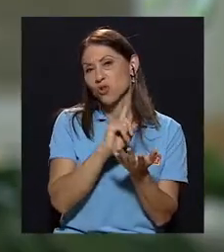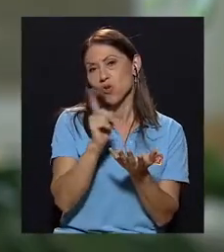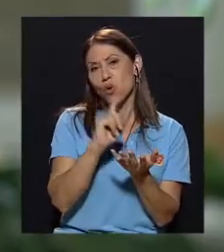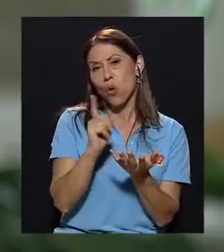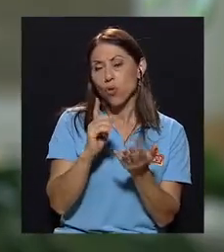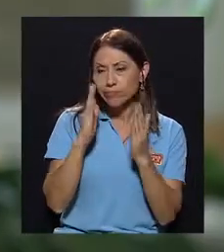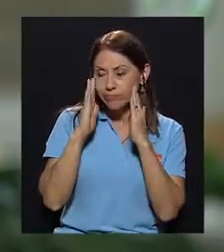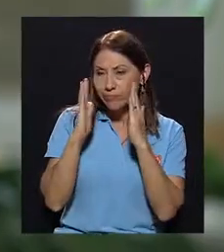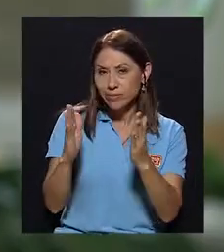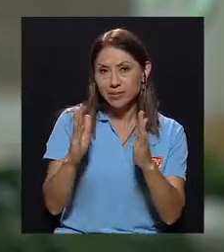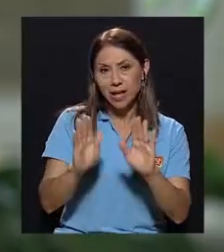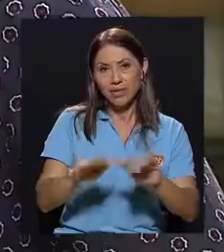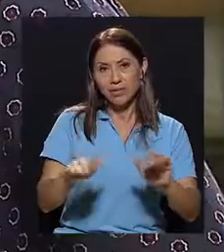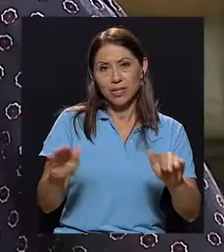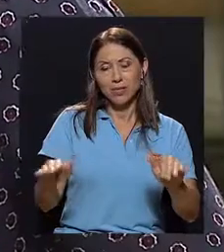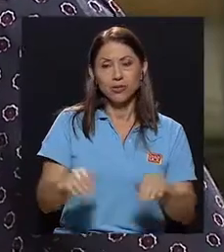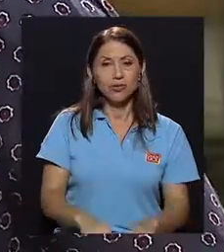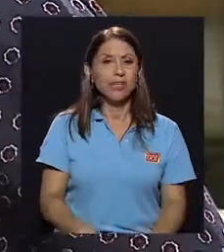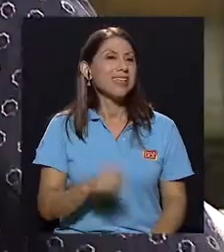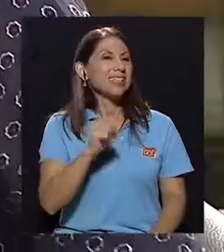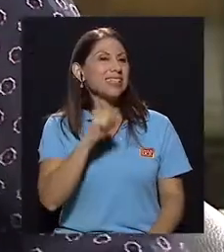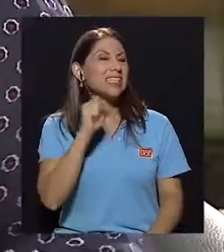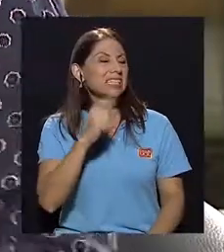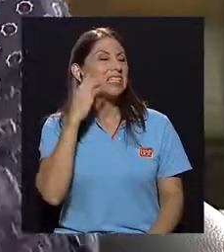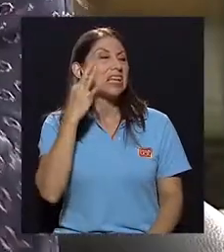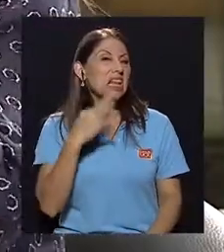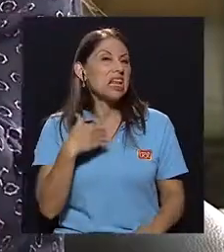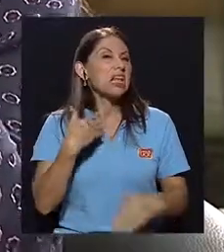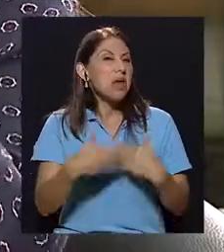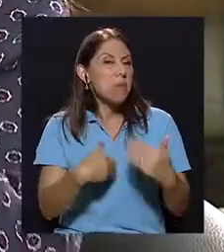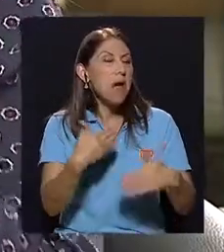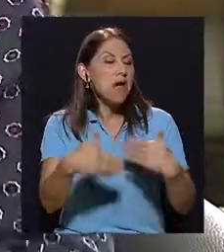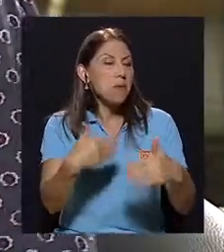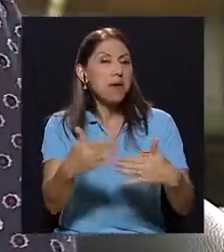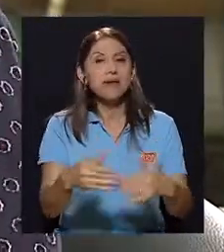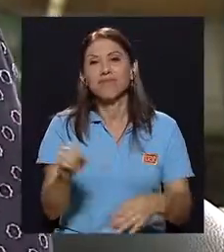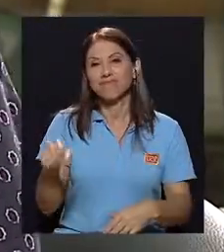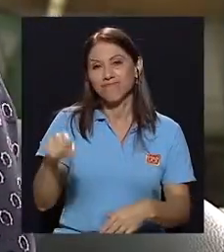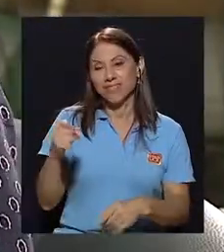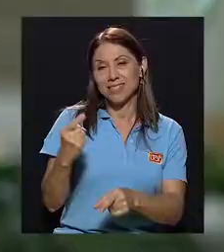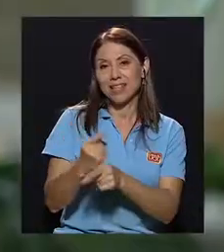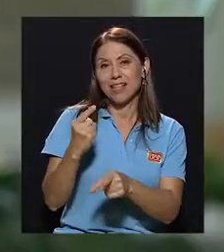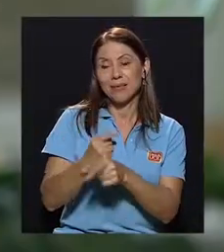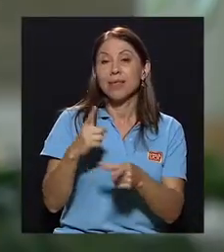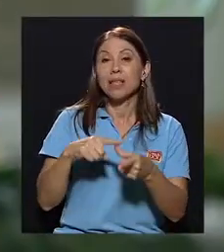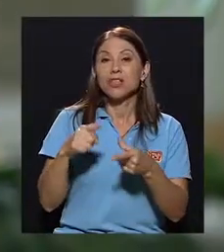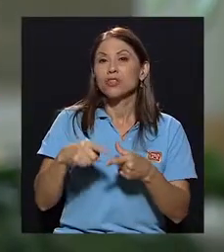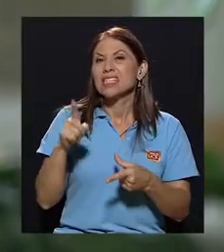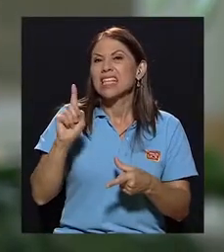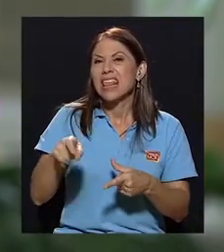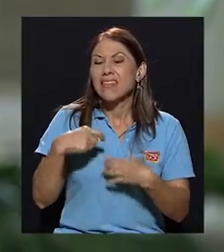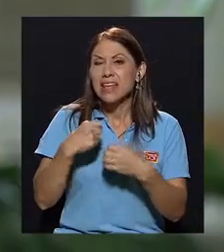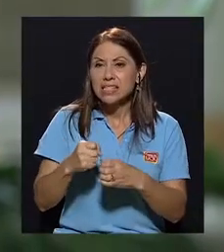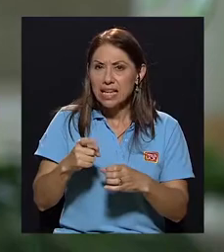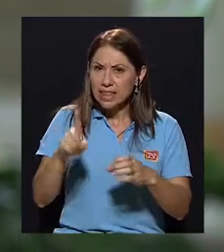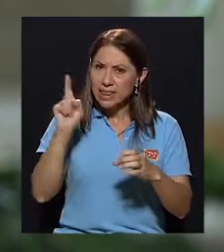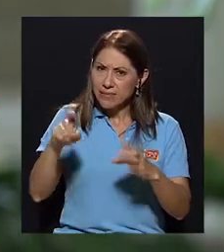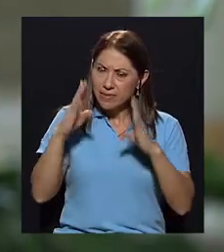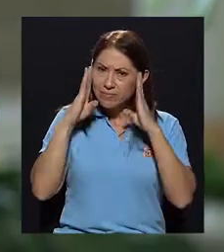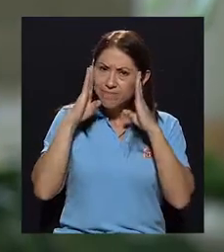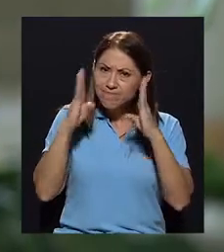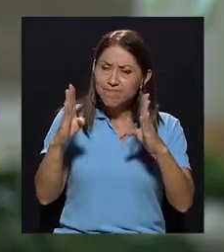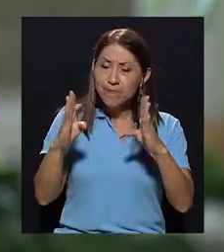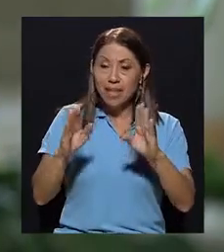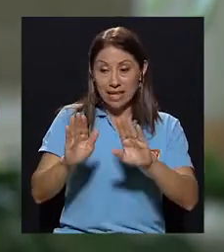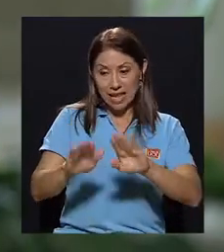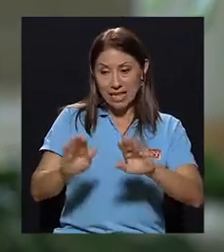a los dueños, asumimos que ahí va, exactamente, se asume que ahí va, entonces, es que hay que hacer, pues darle lugar, darle lugar, que el